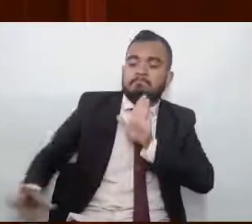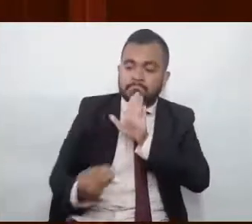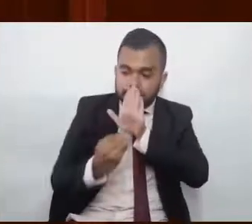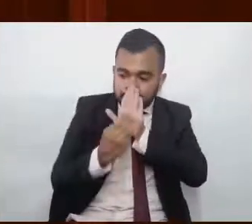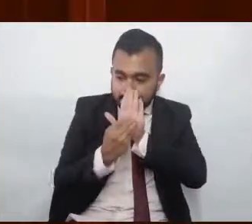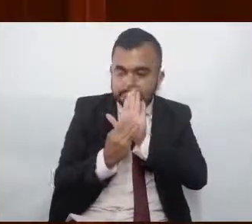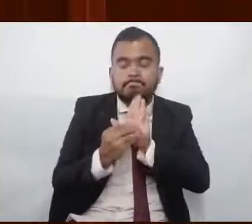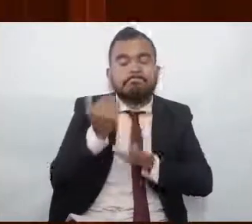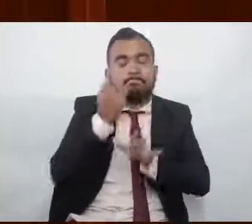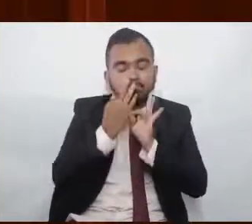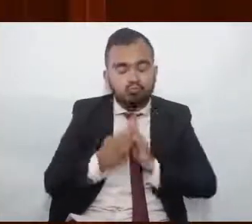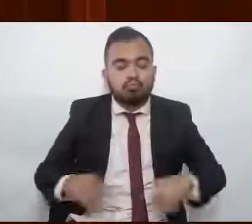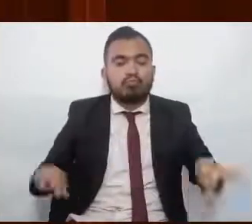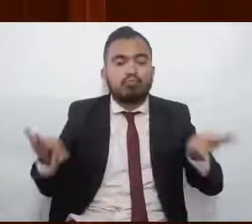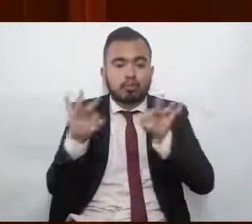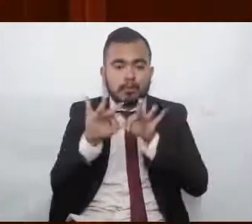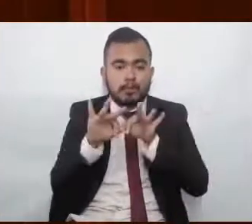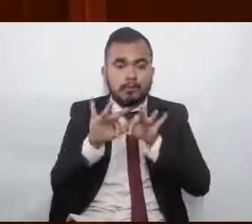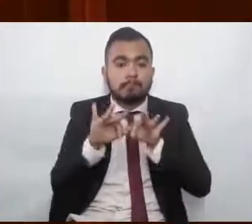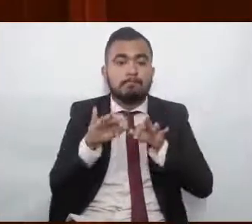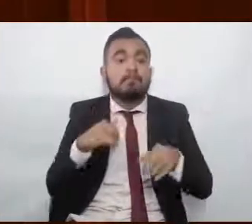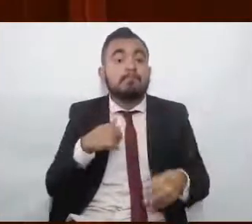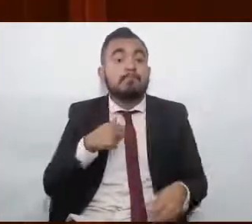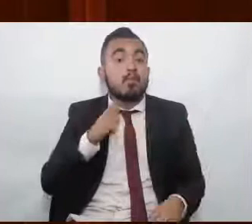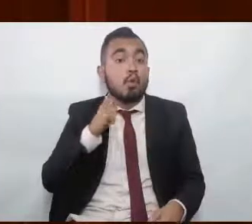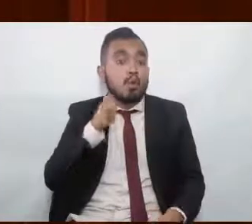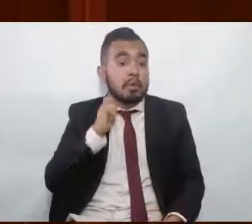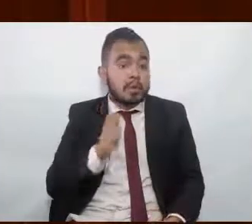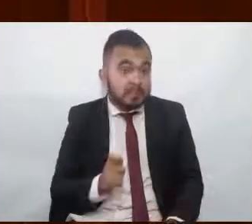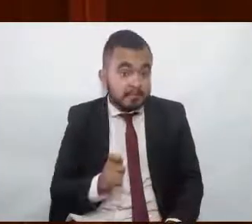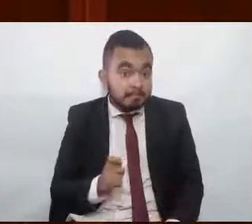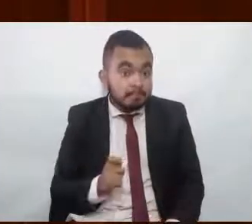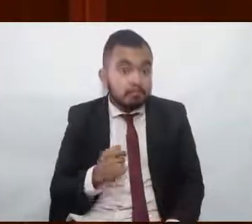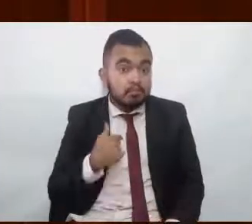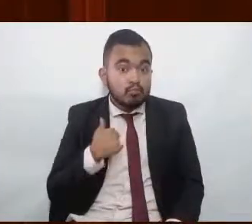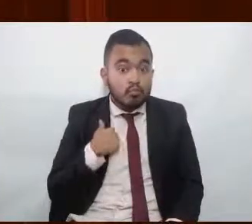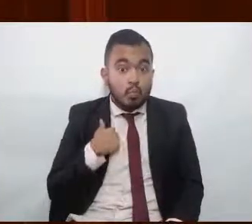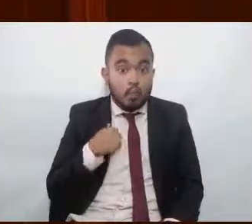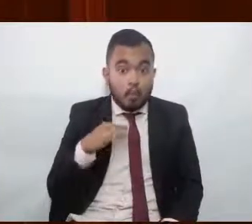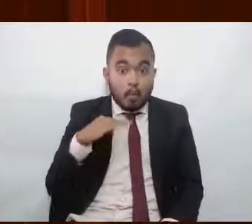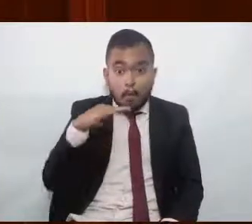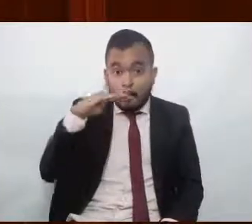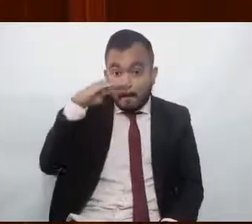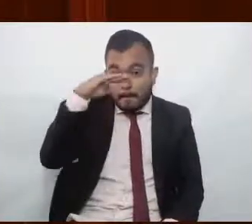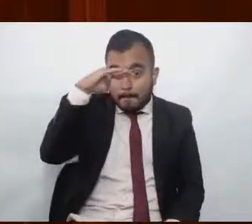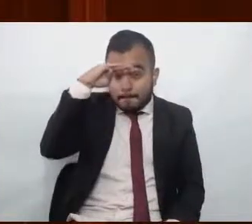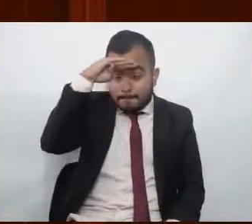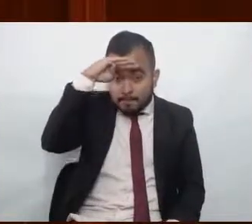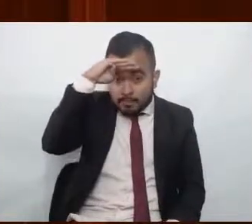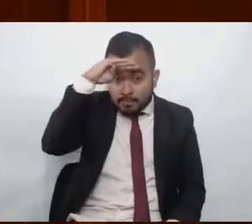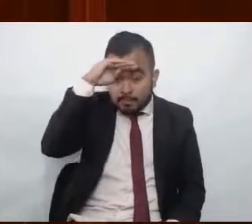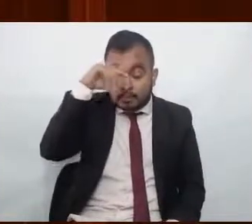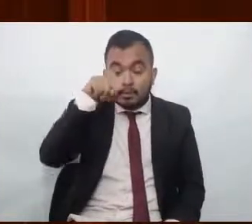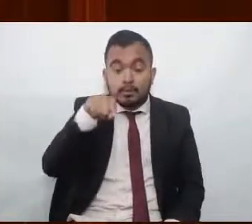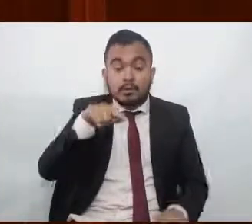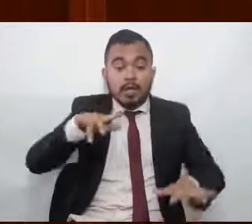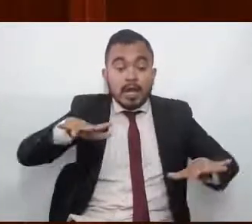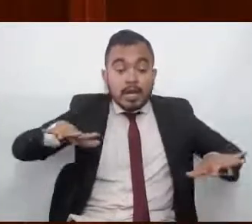En algún momento yo pensé que la única gran reforma electoral